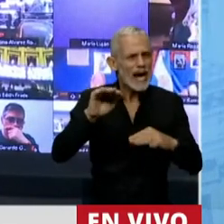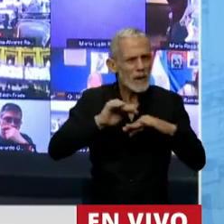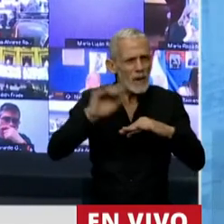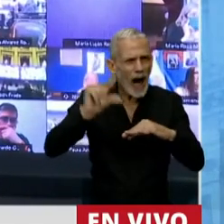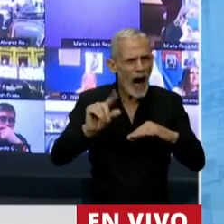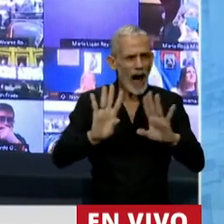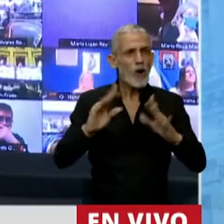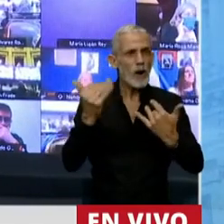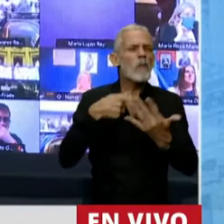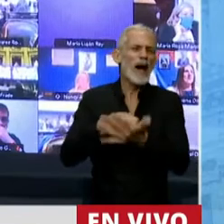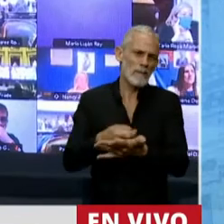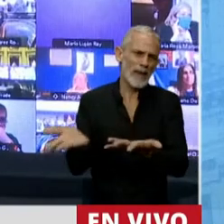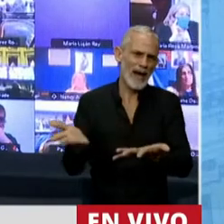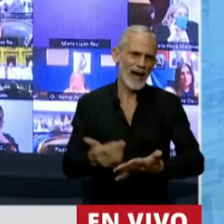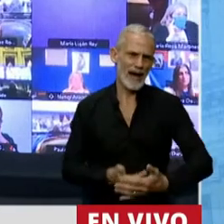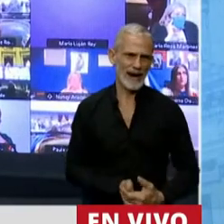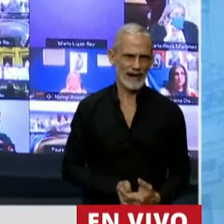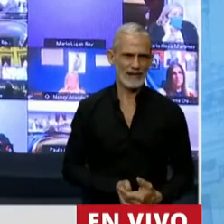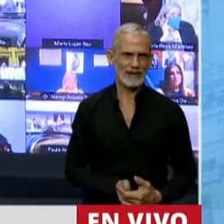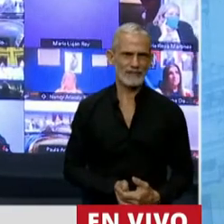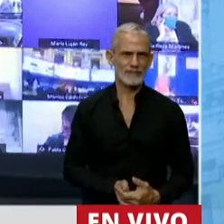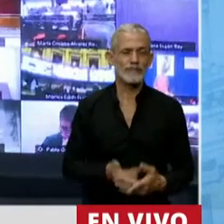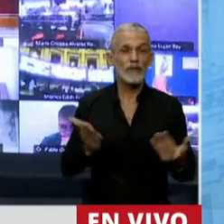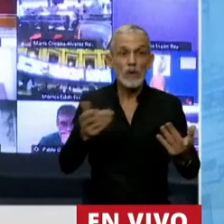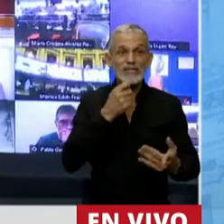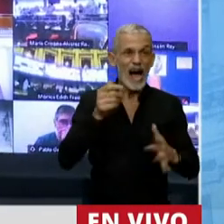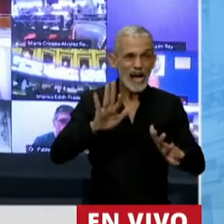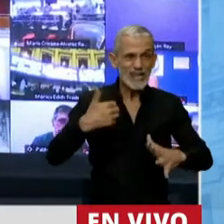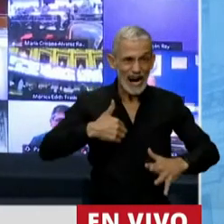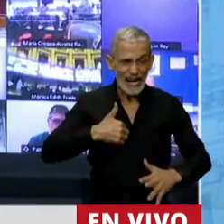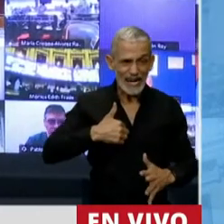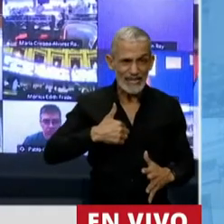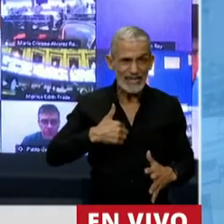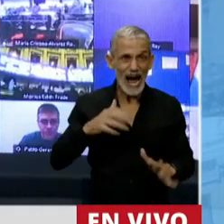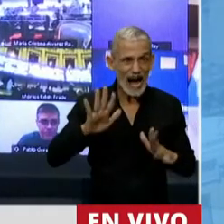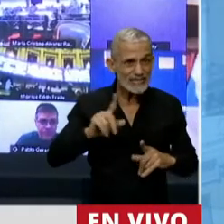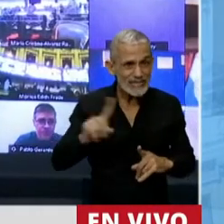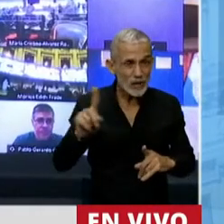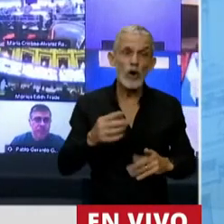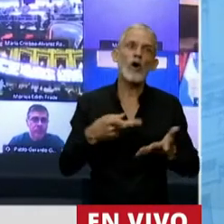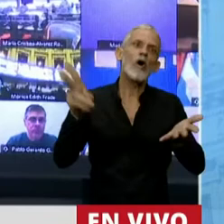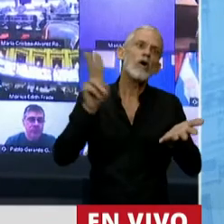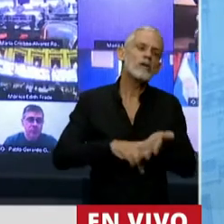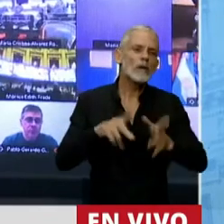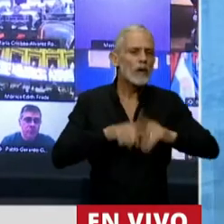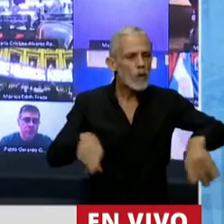a tasas que sean pagables, porque si no la Argentina lo que vamos a estar haciendo es otra vez